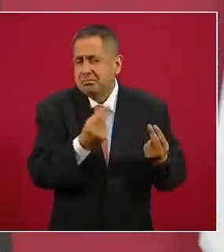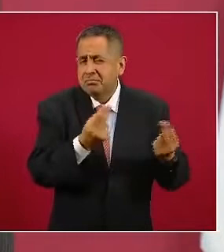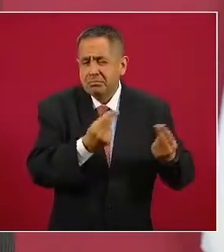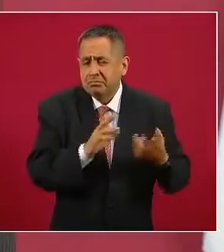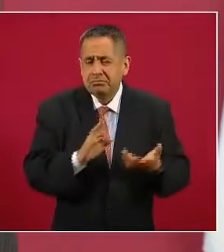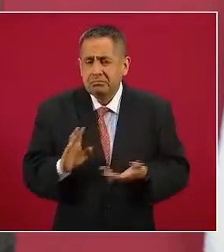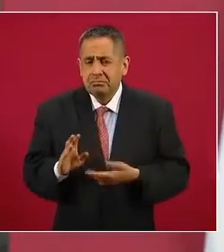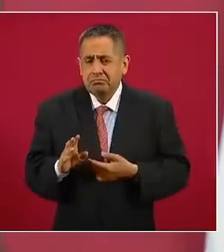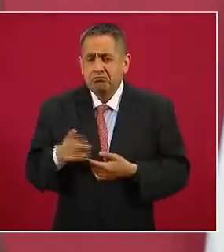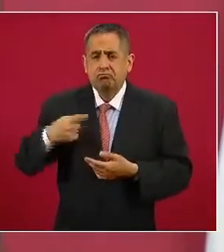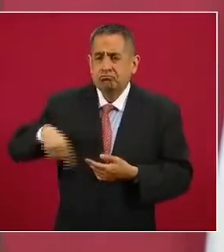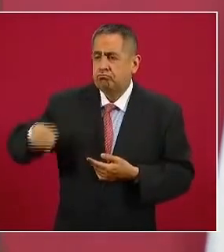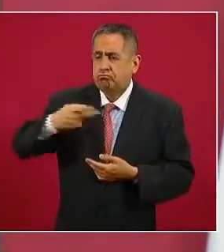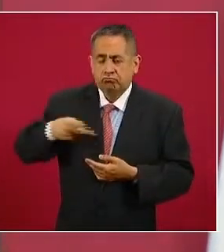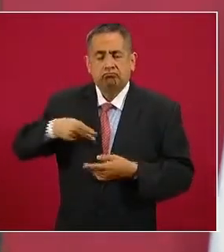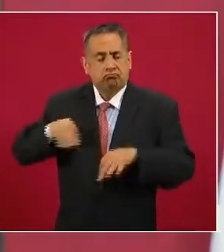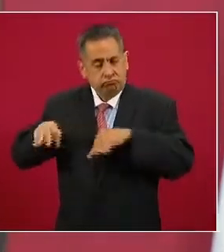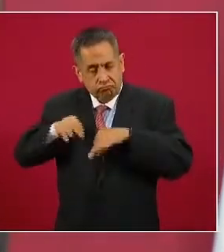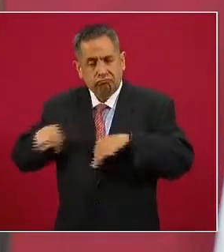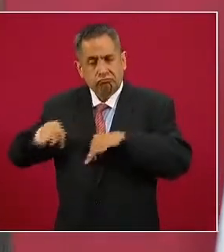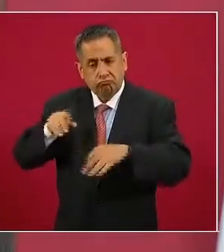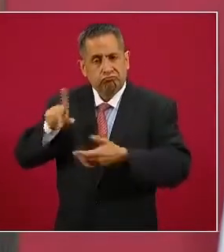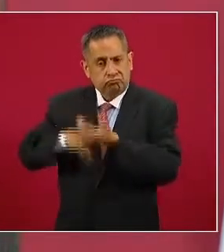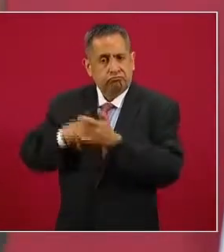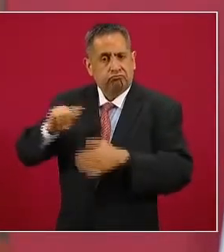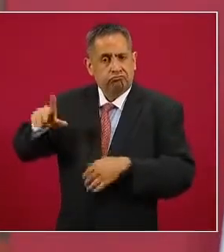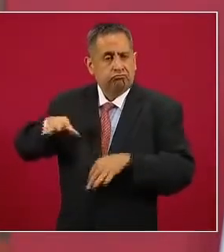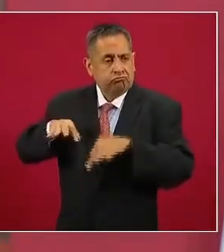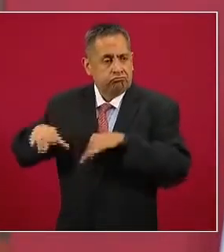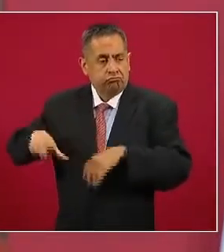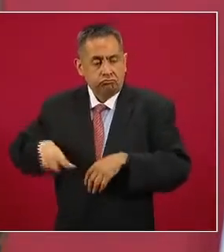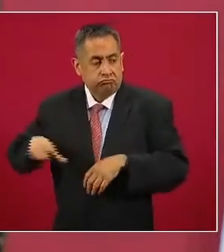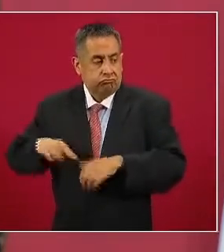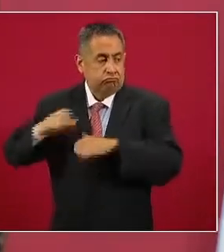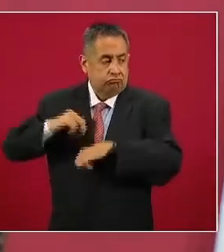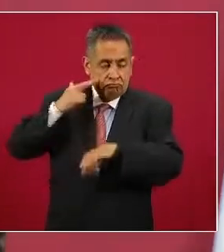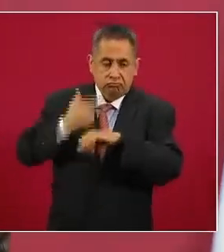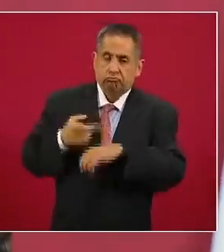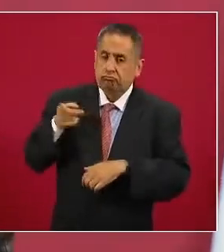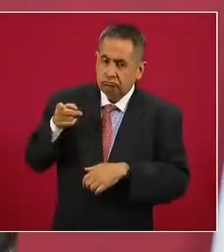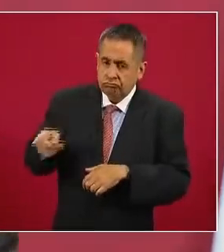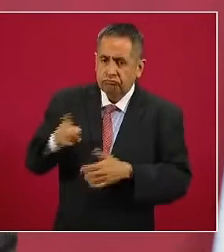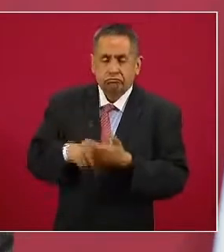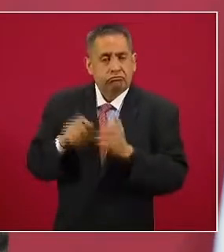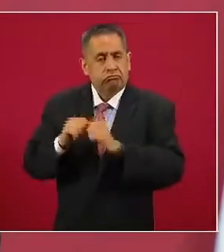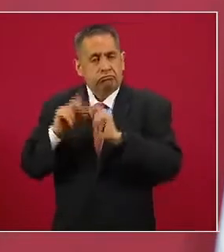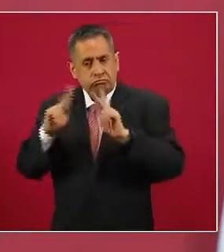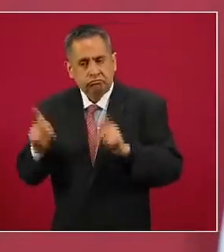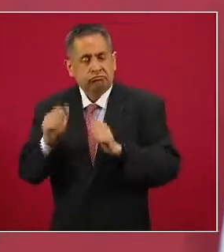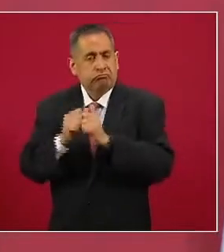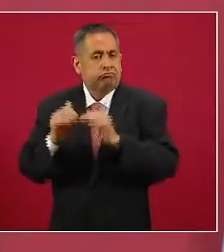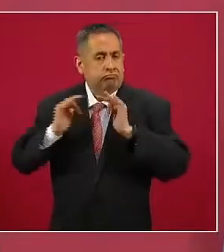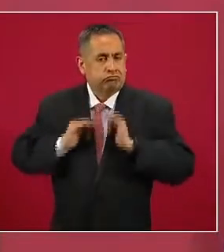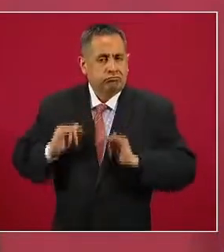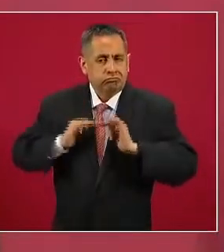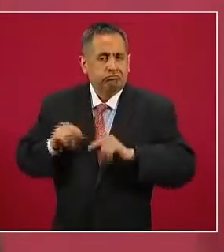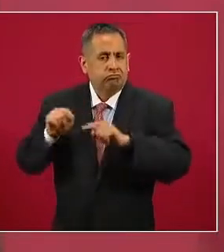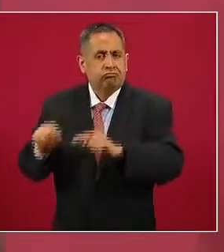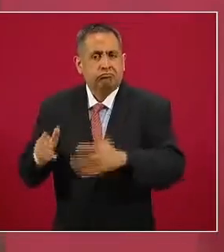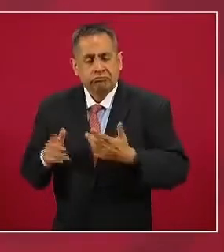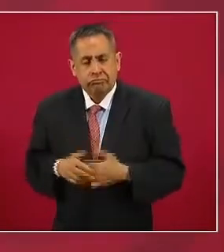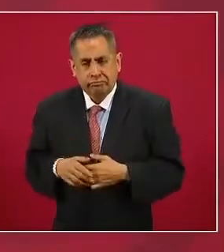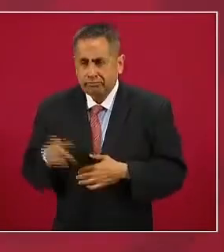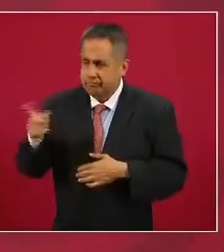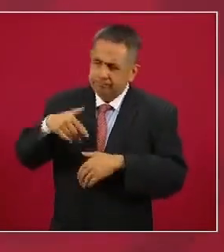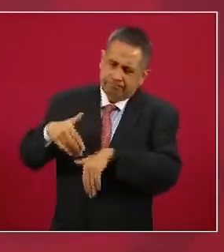los servidores públicos que están encargados de garantizar la paz la tranquilidad están